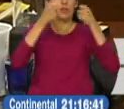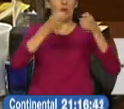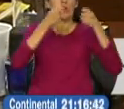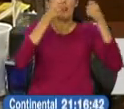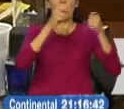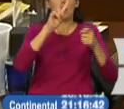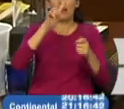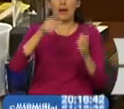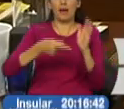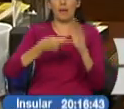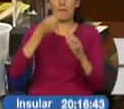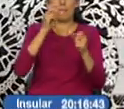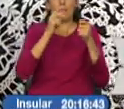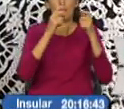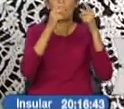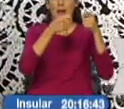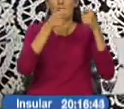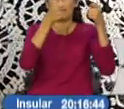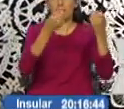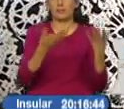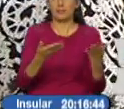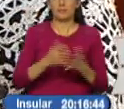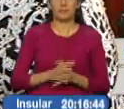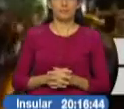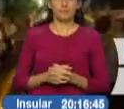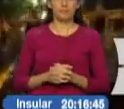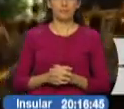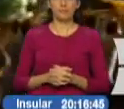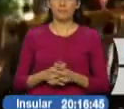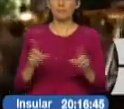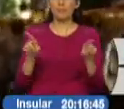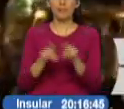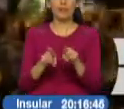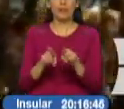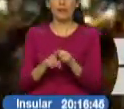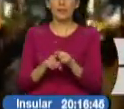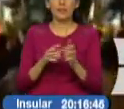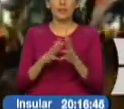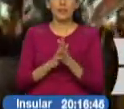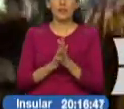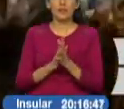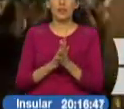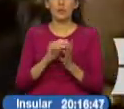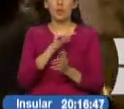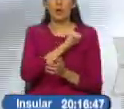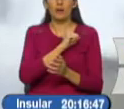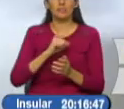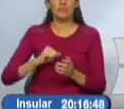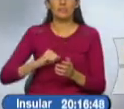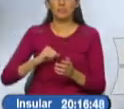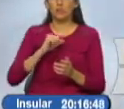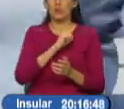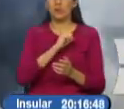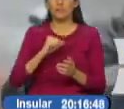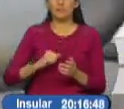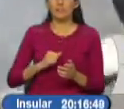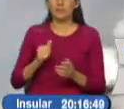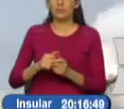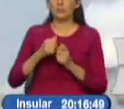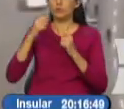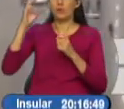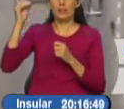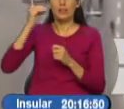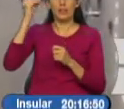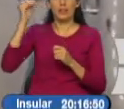dos campañas presidenciales. Asimismo, rechaza las acciones de la derecha que guarda similitud con el procedimiento empleado en otros países de la